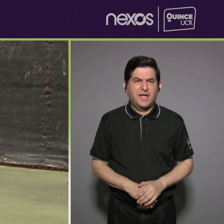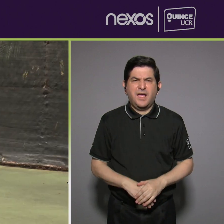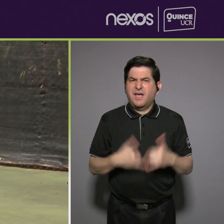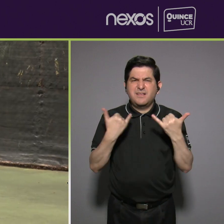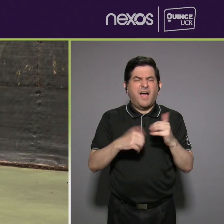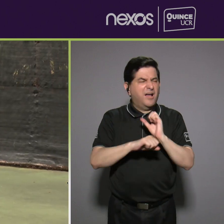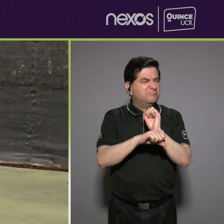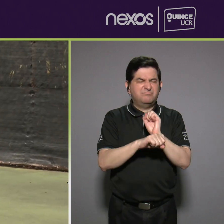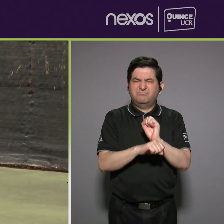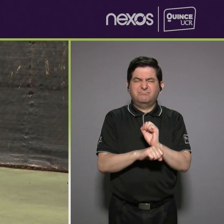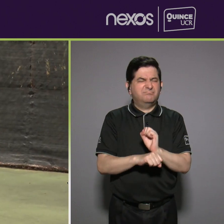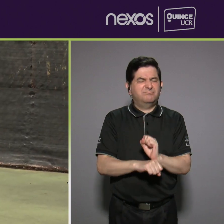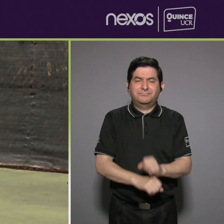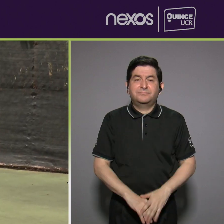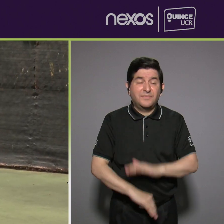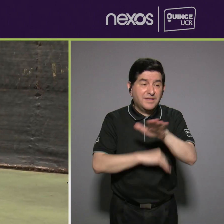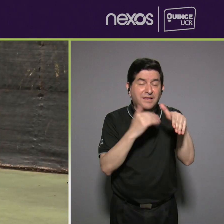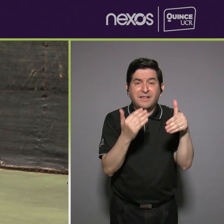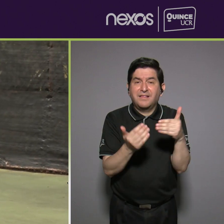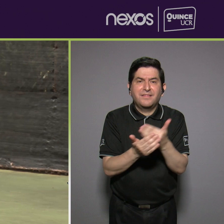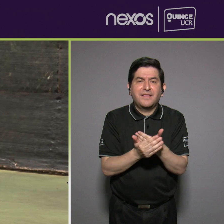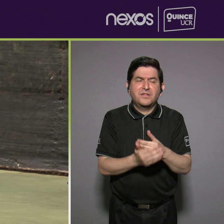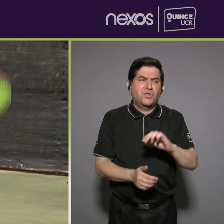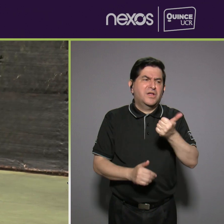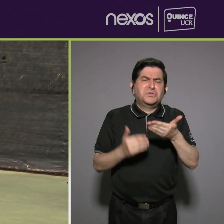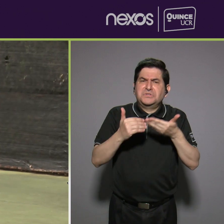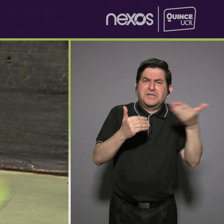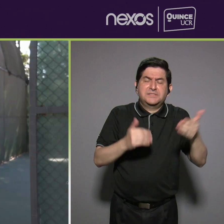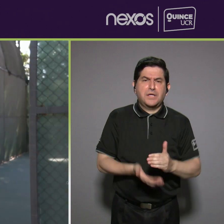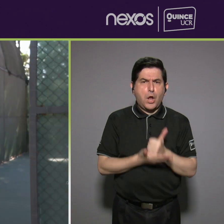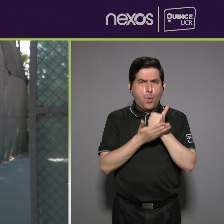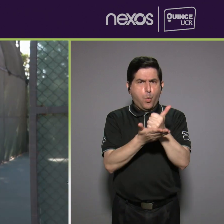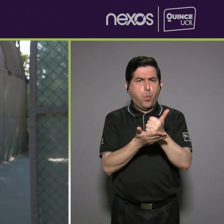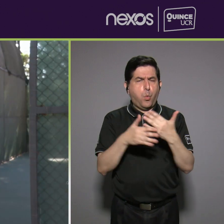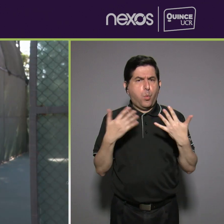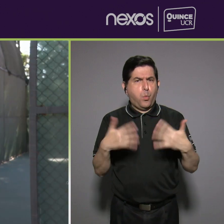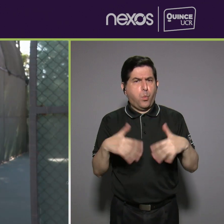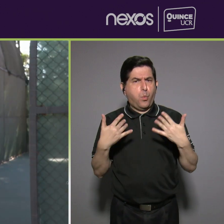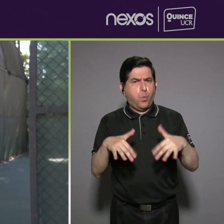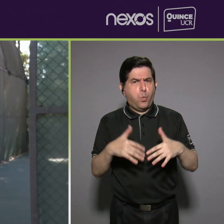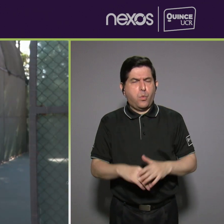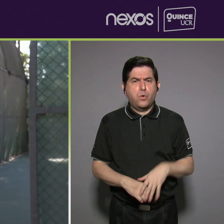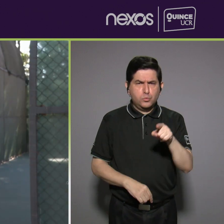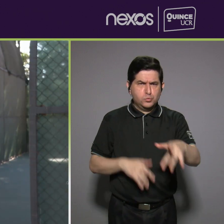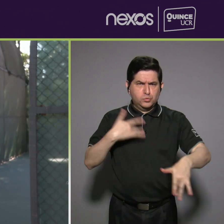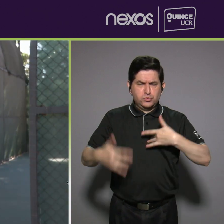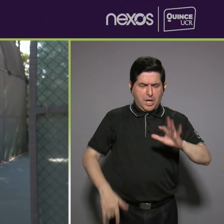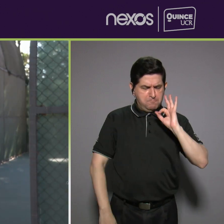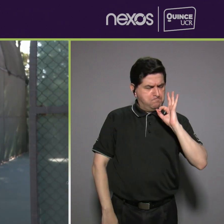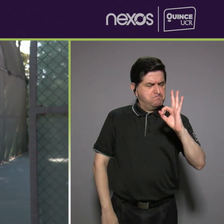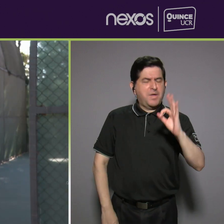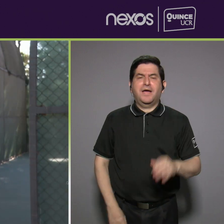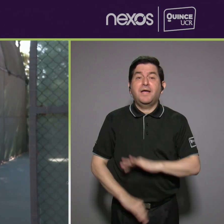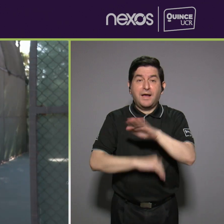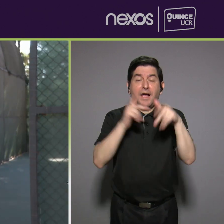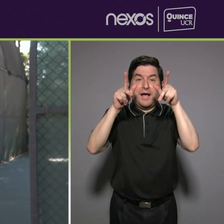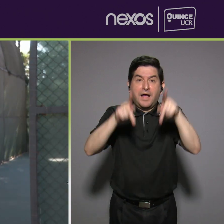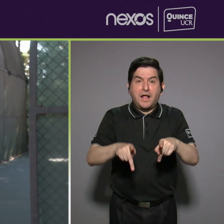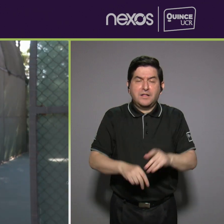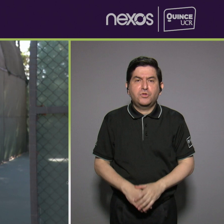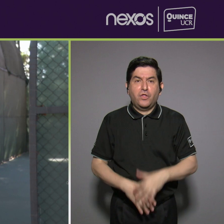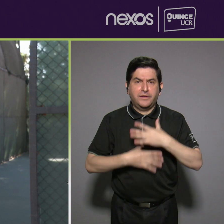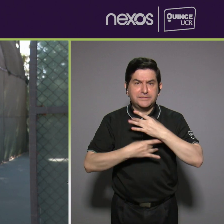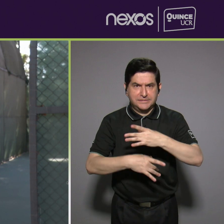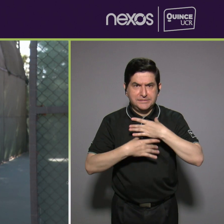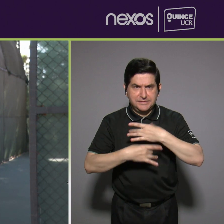rutina, de todo lo demás y te ayuda mucho en sentirte bien, entonces a todas las personas que estén